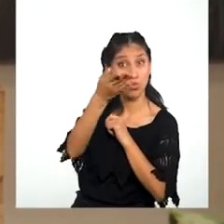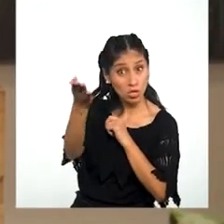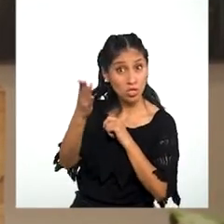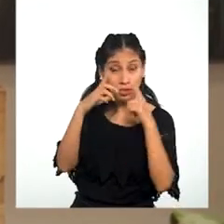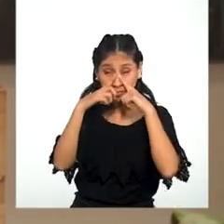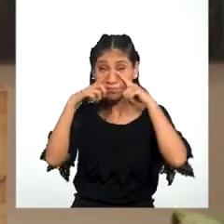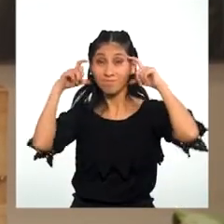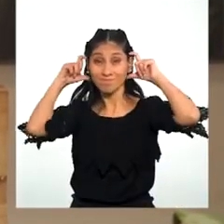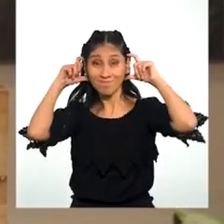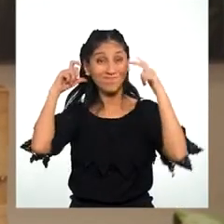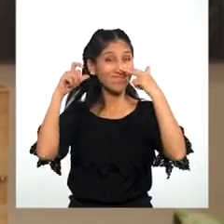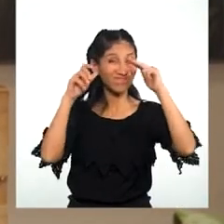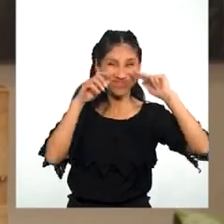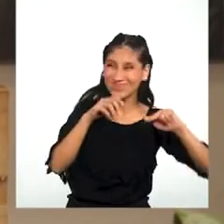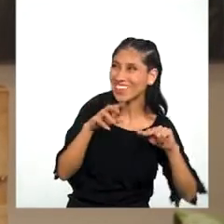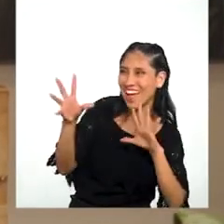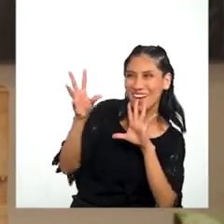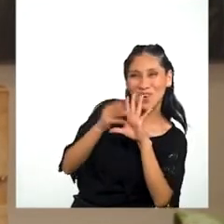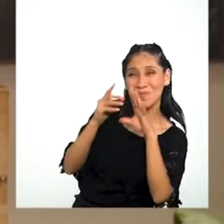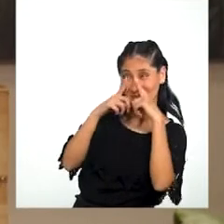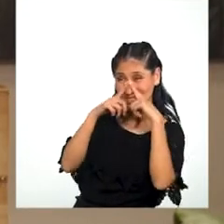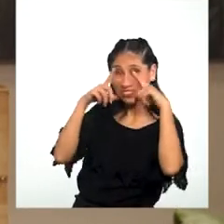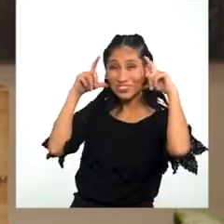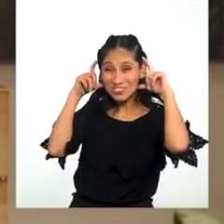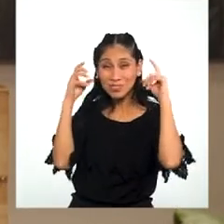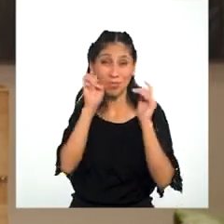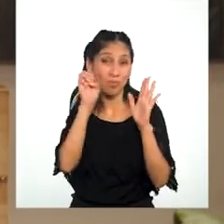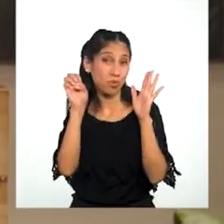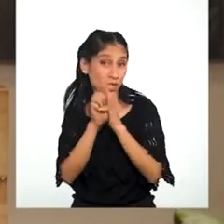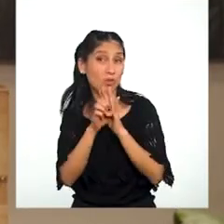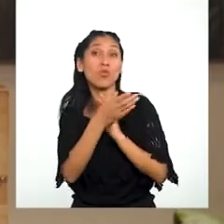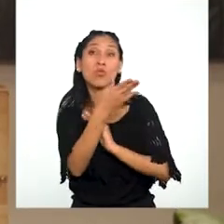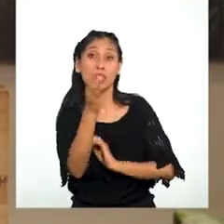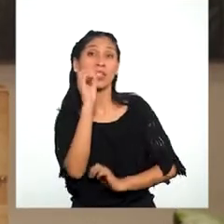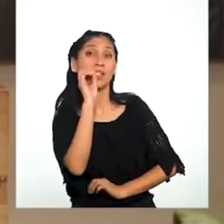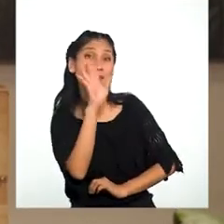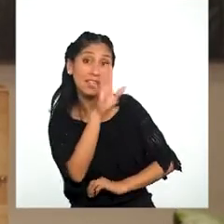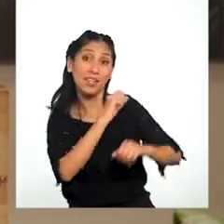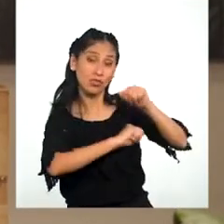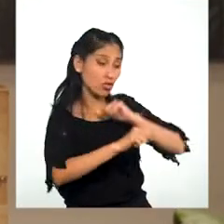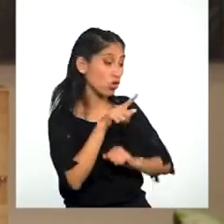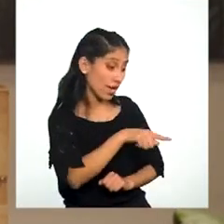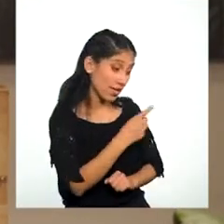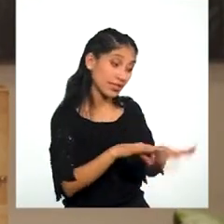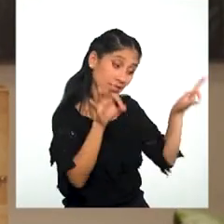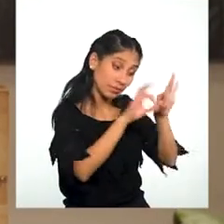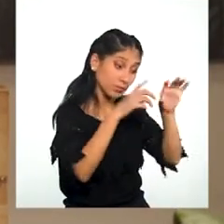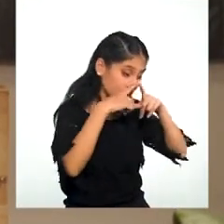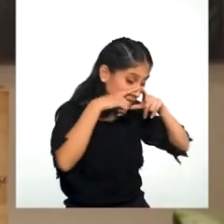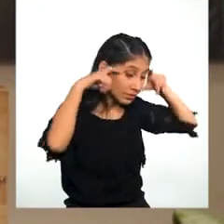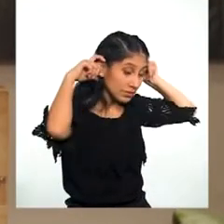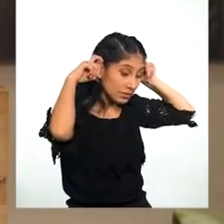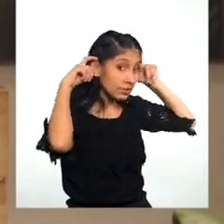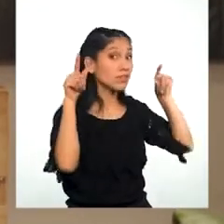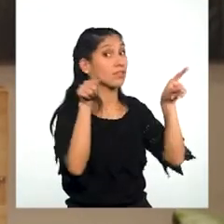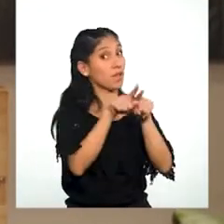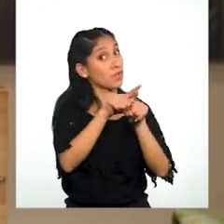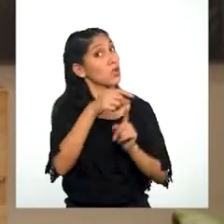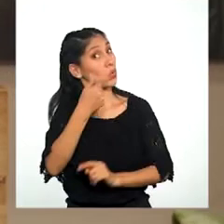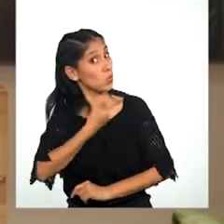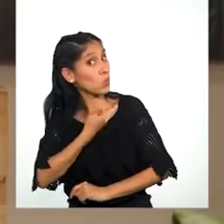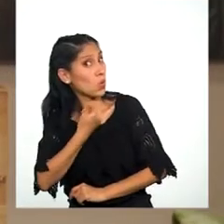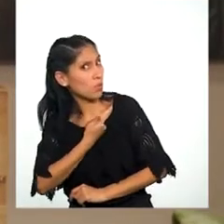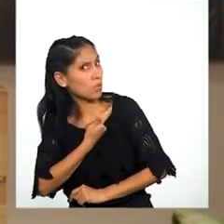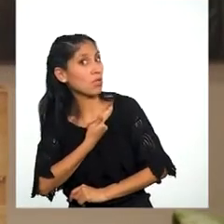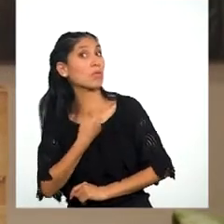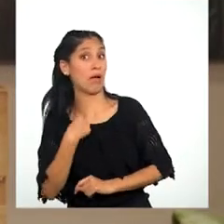vean Hacer a los adultos Por ejemplo Además de decirles Que usen bien La mascarilla Es importante Que nosotros Lo hagamos